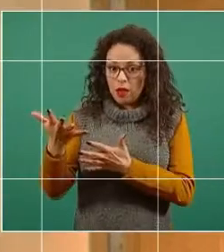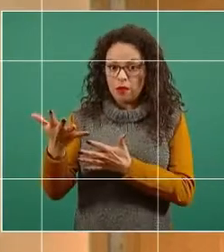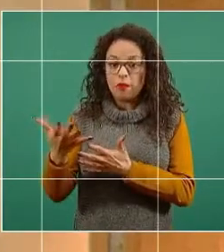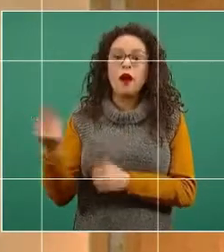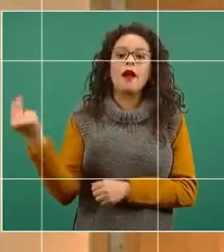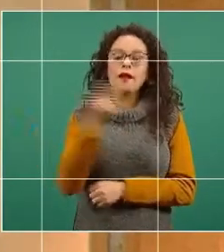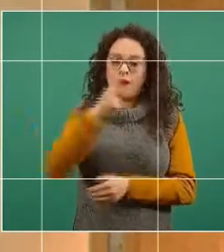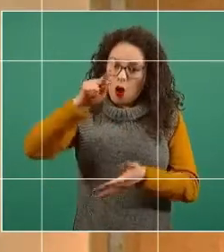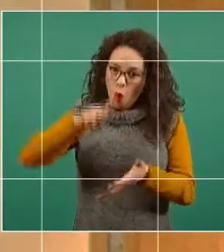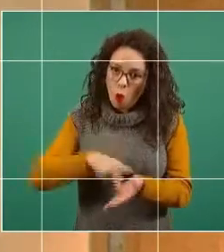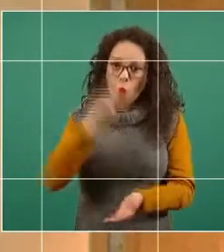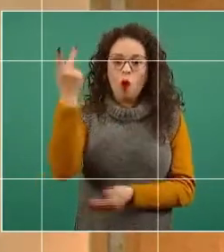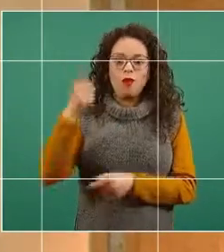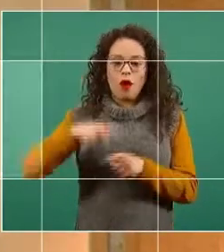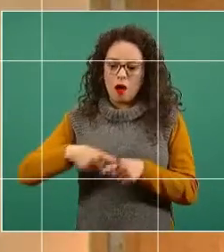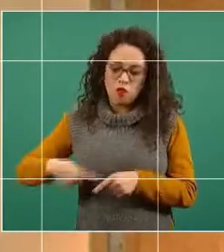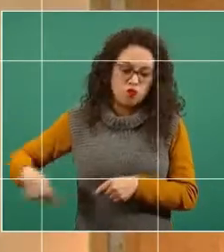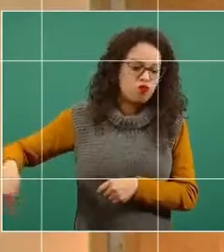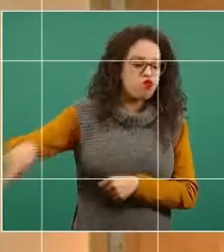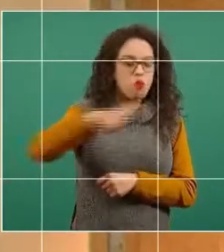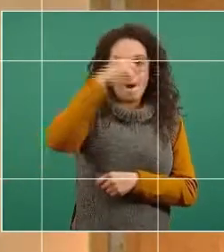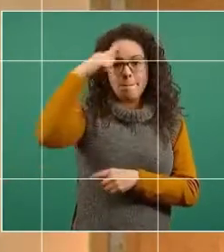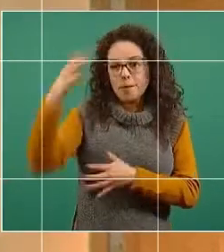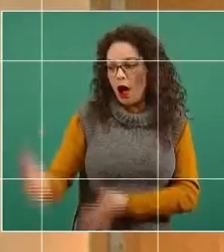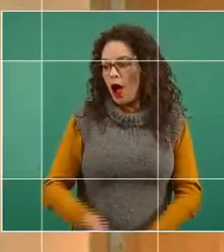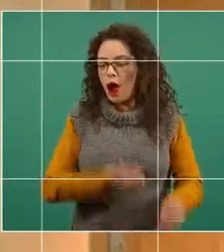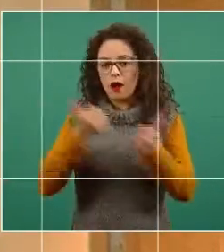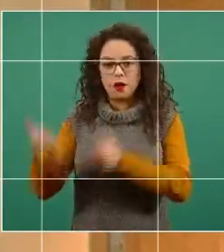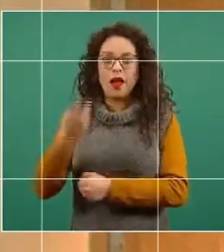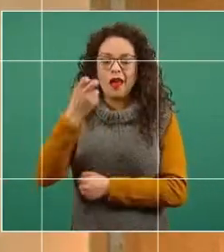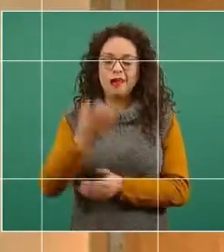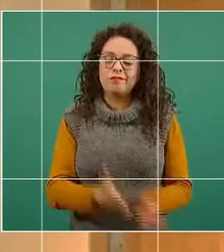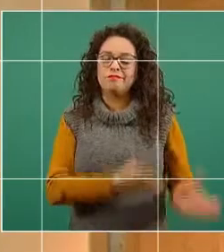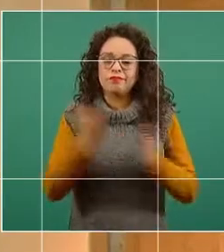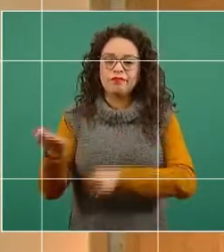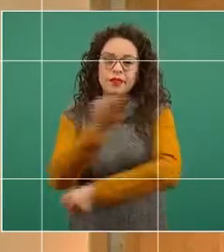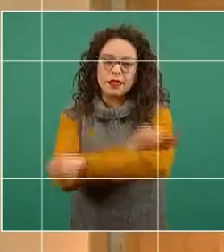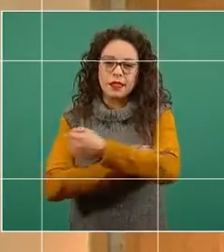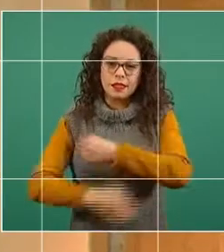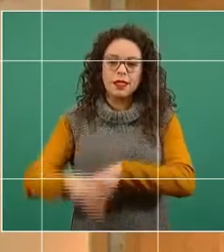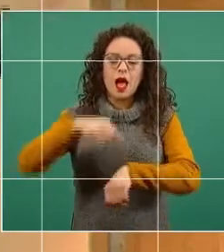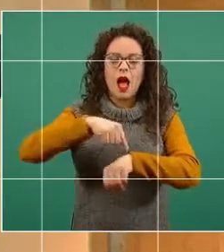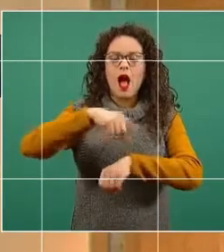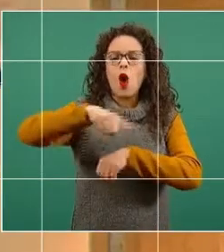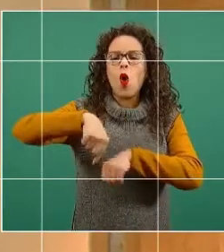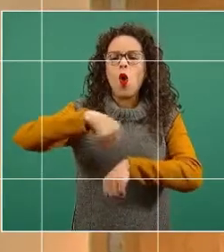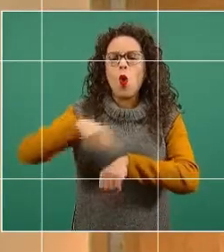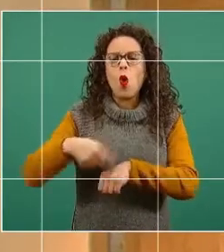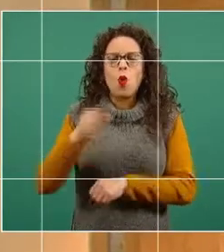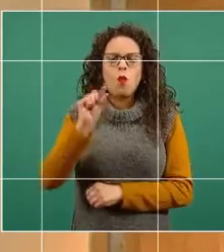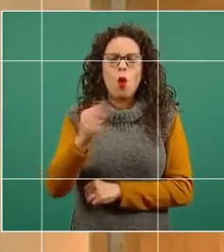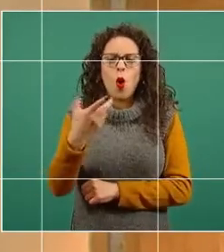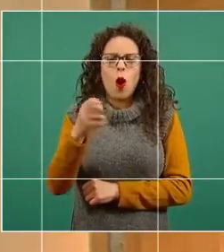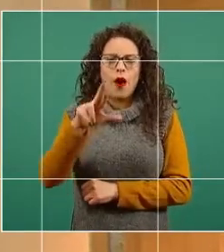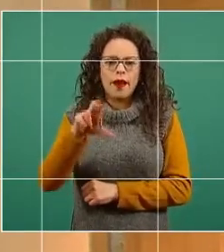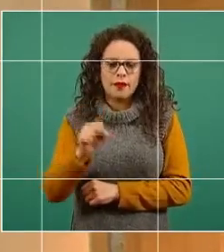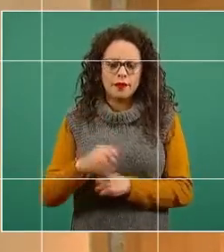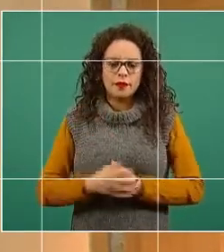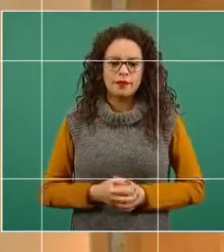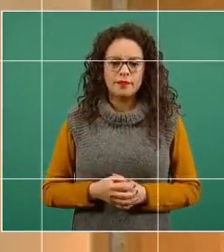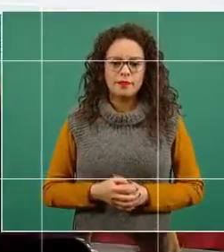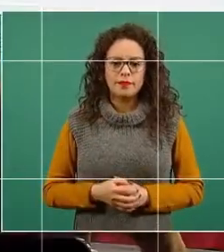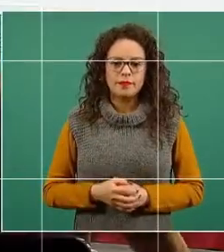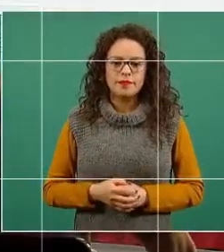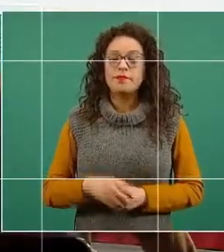segundo recorrido para entregarlo. Fue un pequeño retraso de un par de horas, pero eso se puede repercutir en esto. También